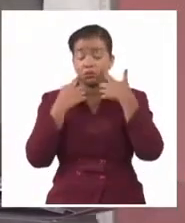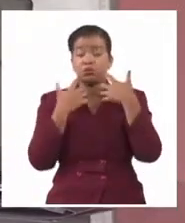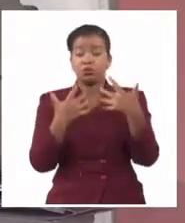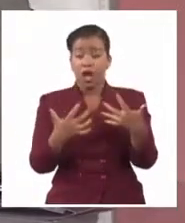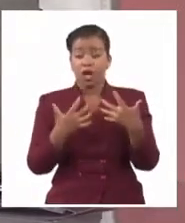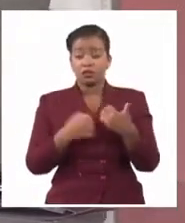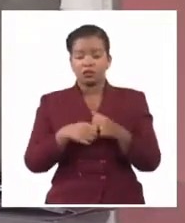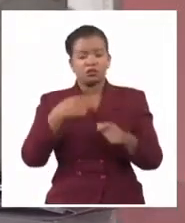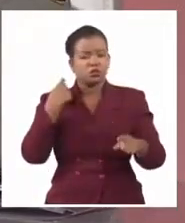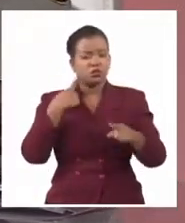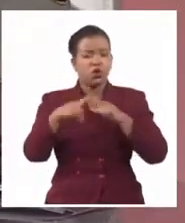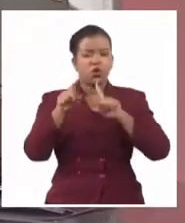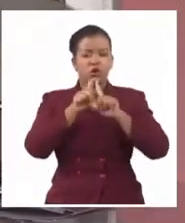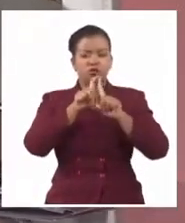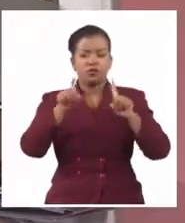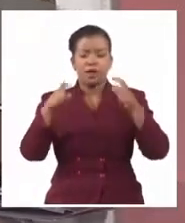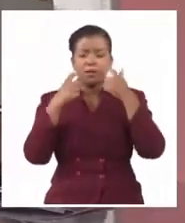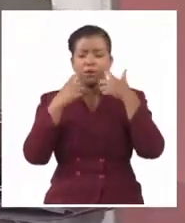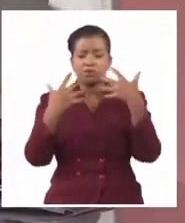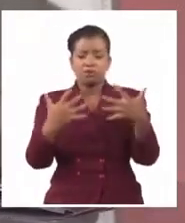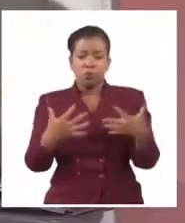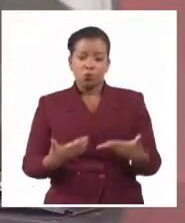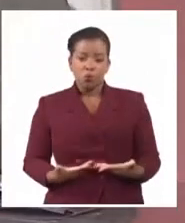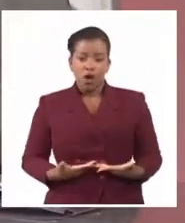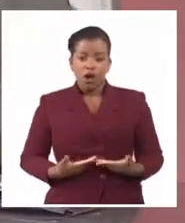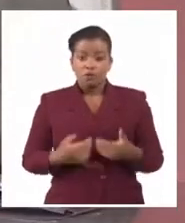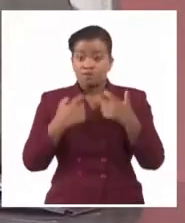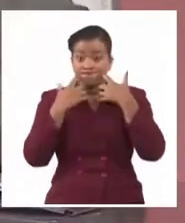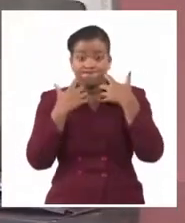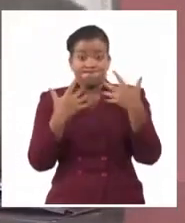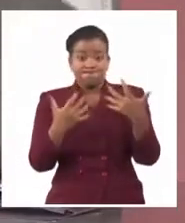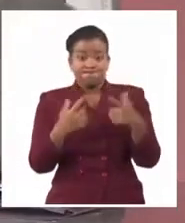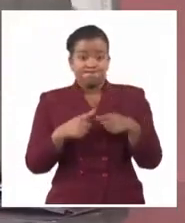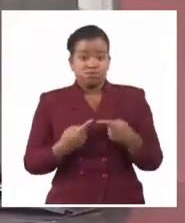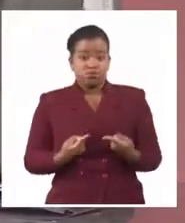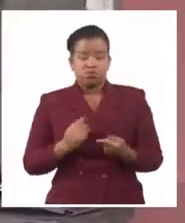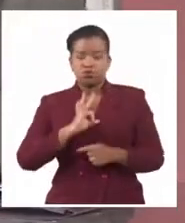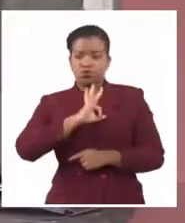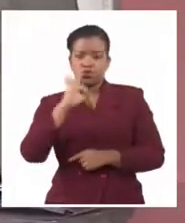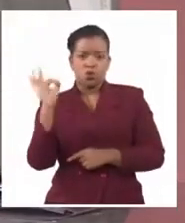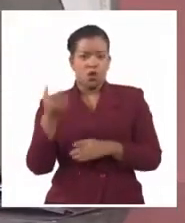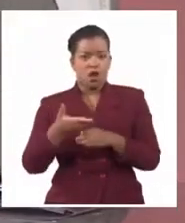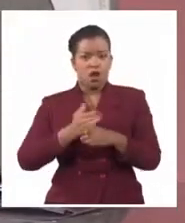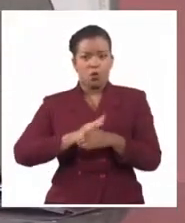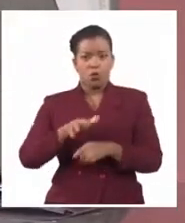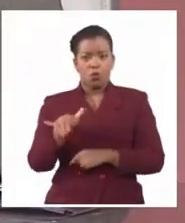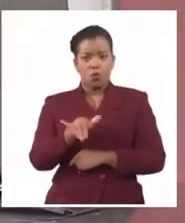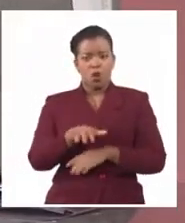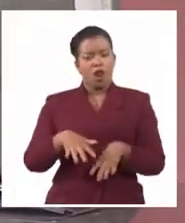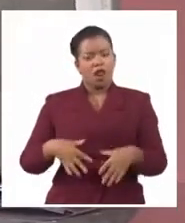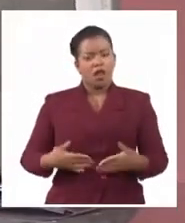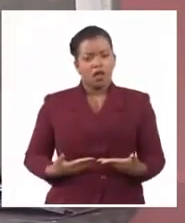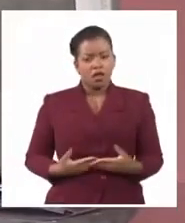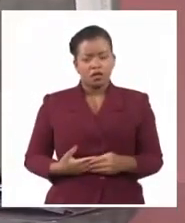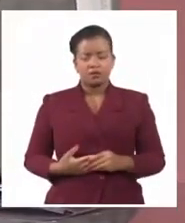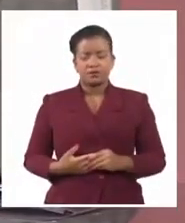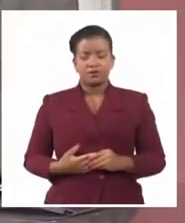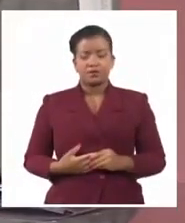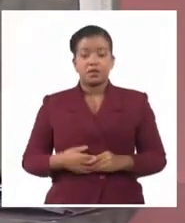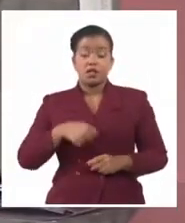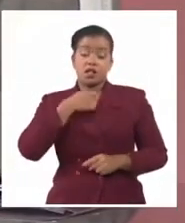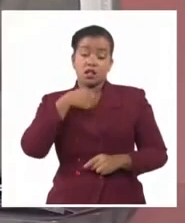novedoso, y digo muy novedoso porque nunca se había hecho de esa forma, es que se elimina la práctica de determinar